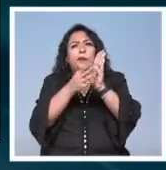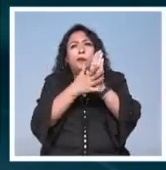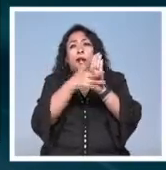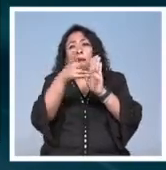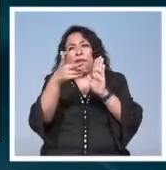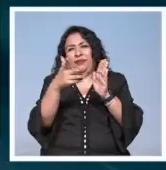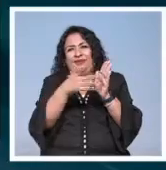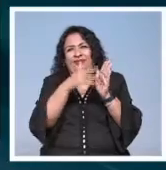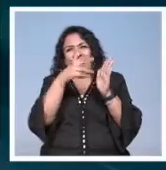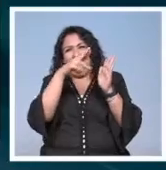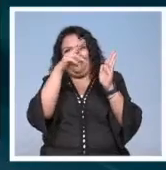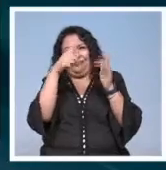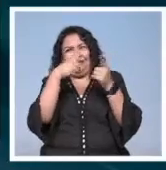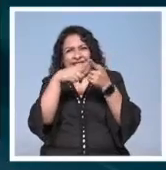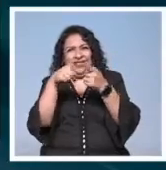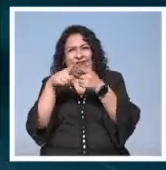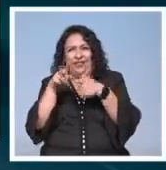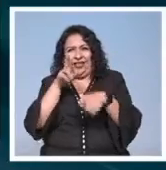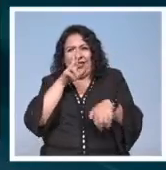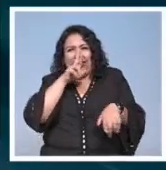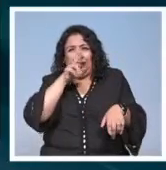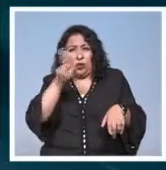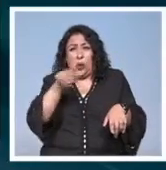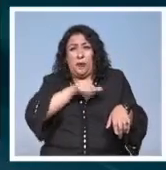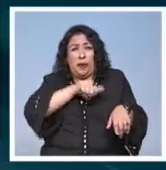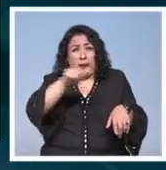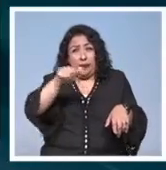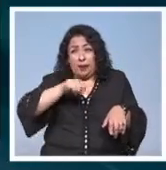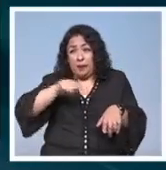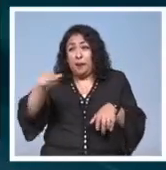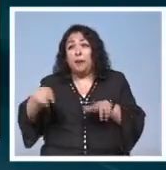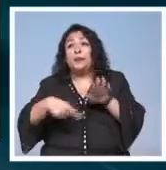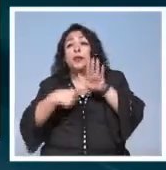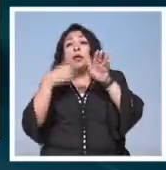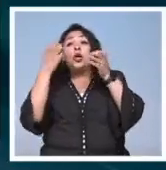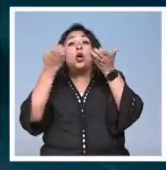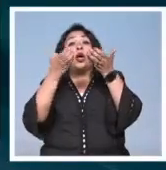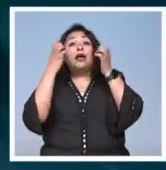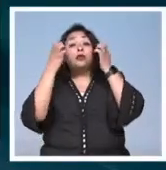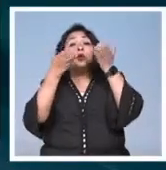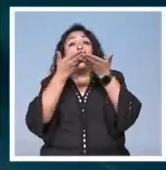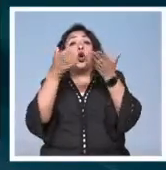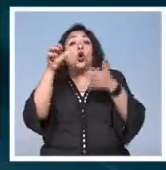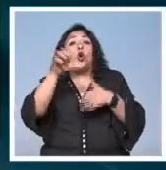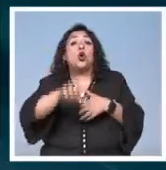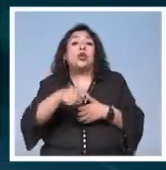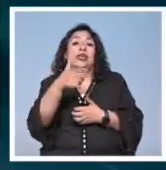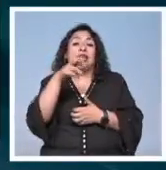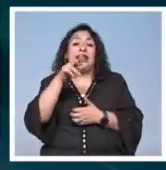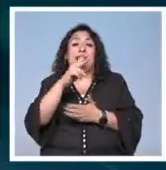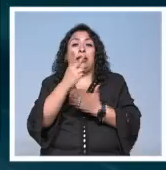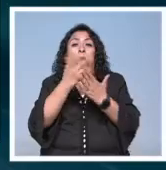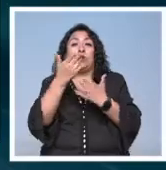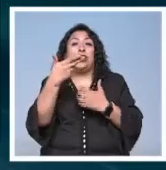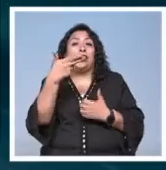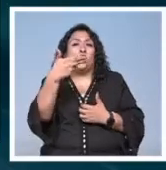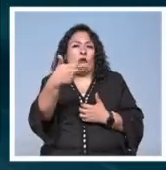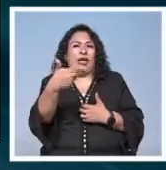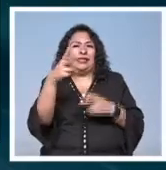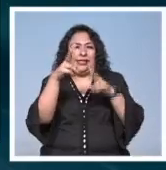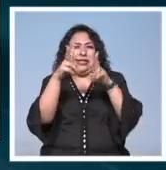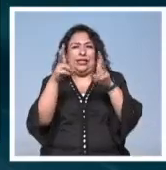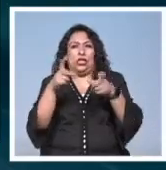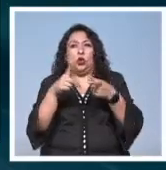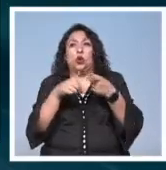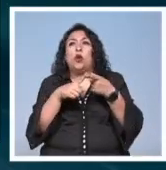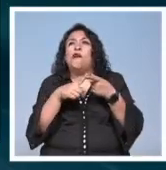artística que ha resultado de este ir y venir se expone actualmente en la galería proyecto H bajo el título